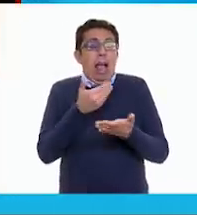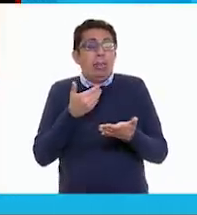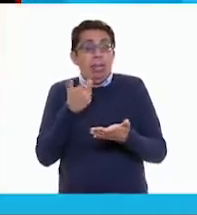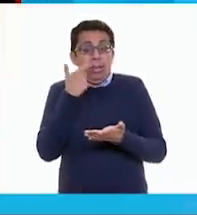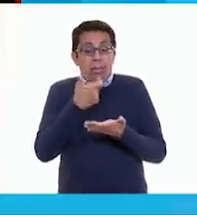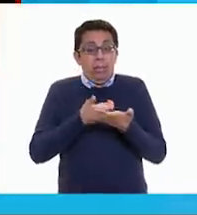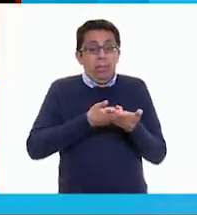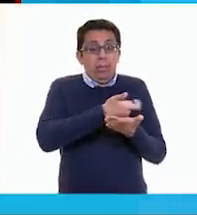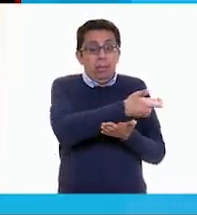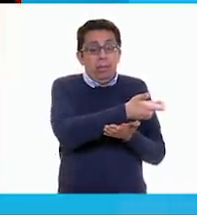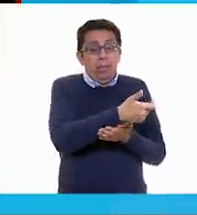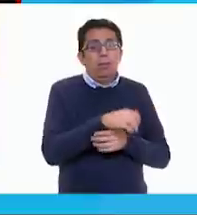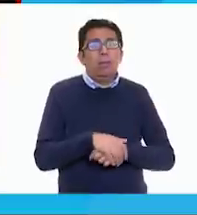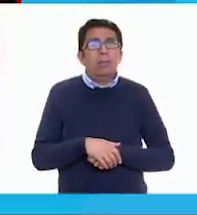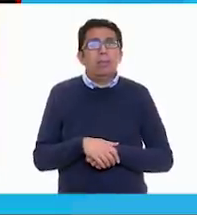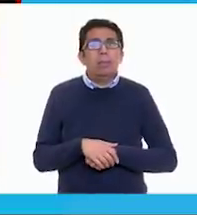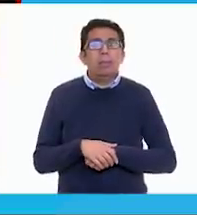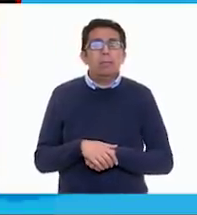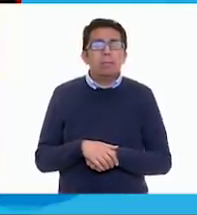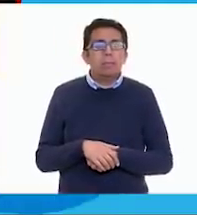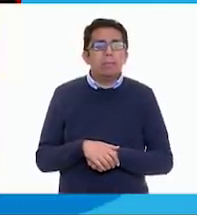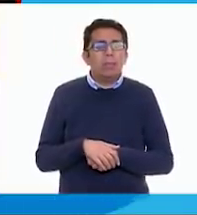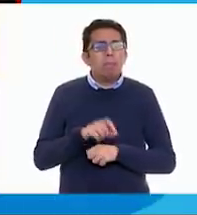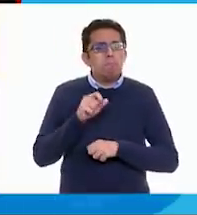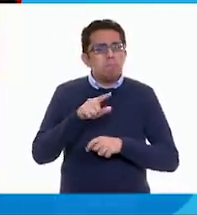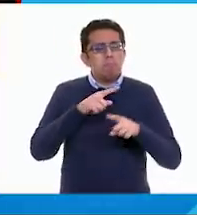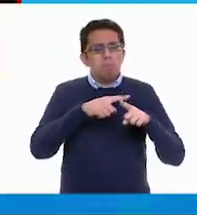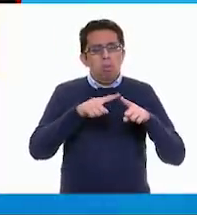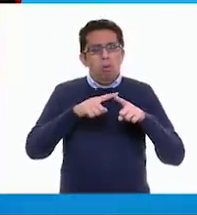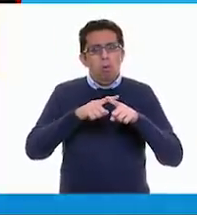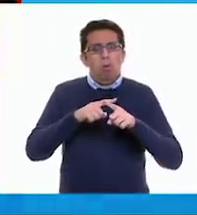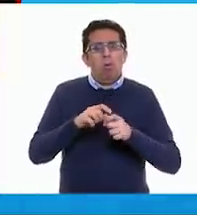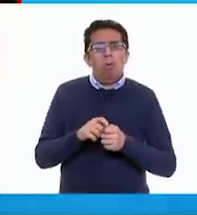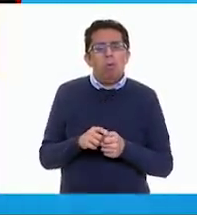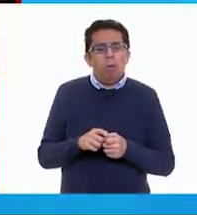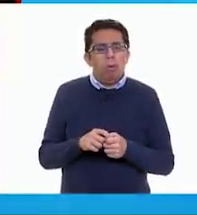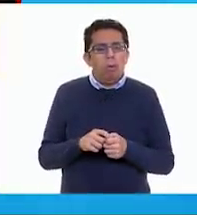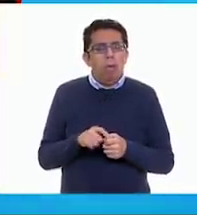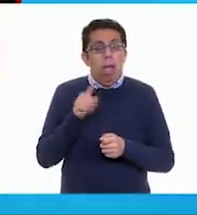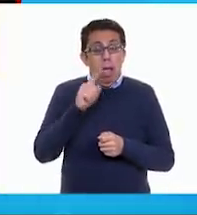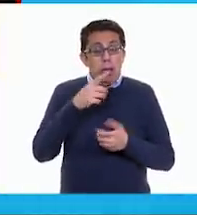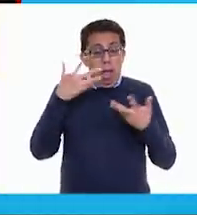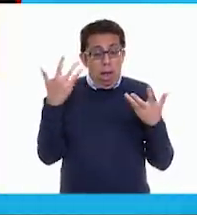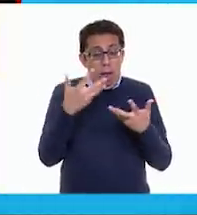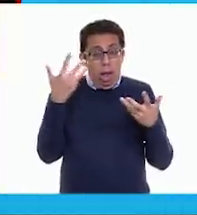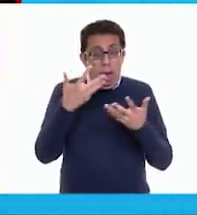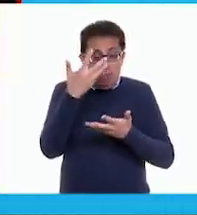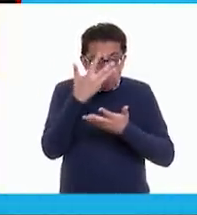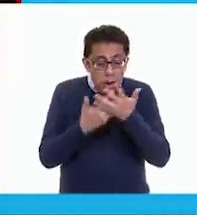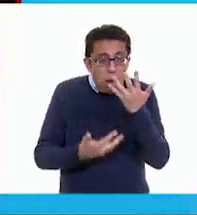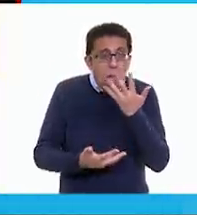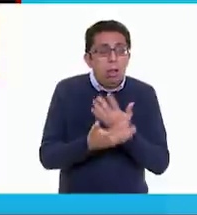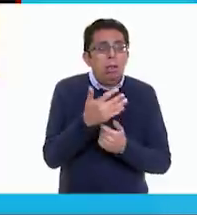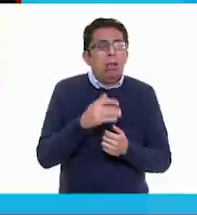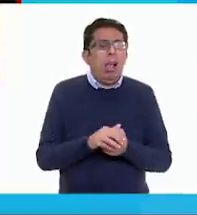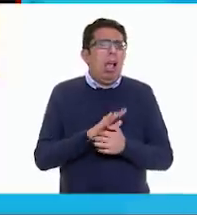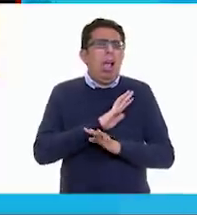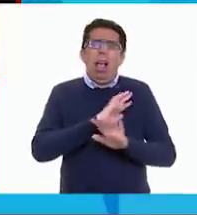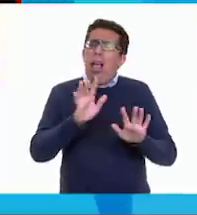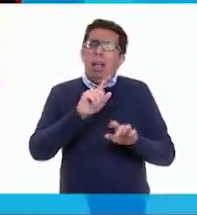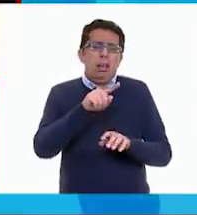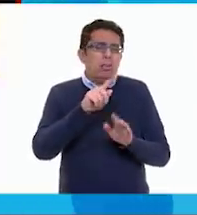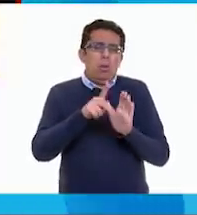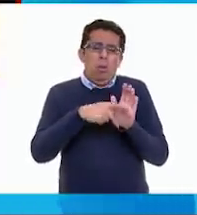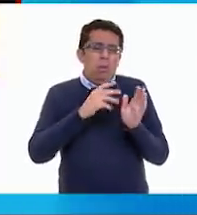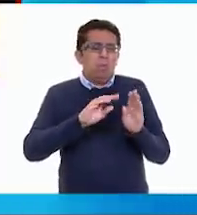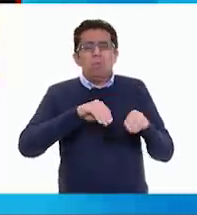y ella ya adelantó el jubón, el justán, a mano lo hizo. Ay, pues devuélvelo.